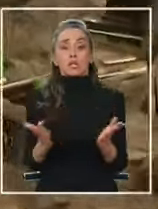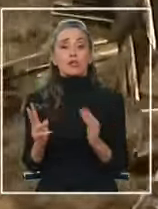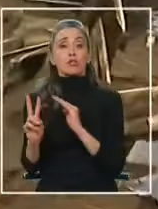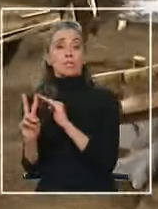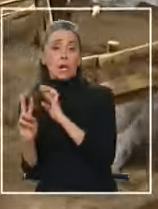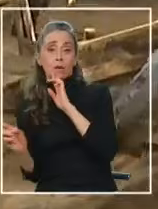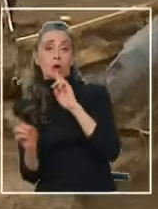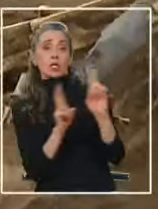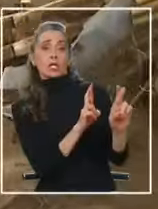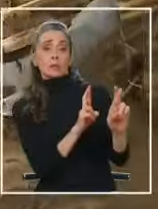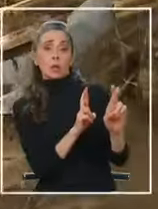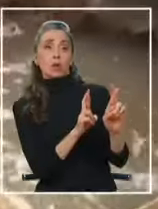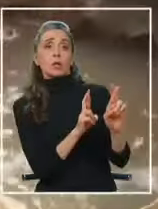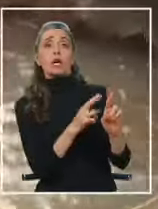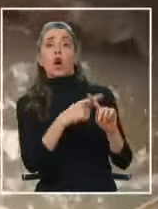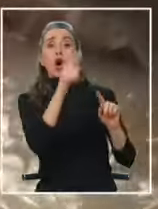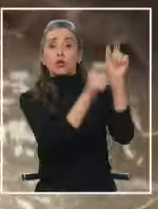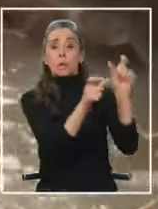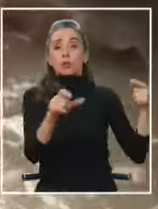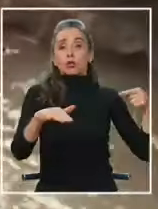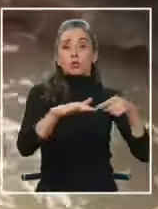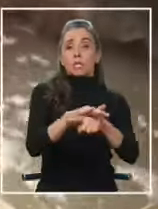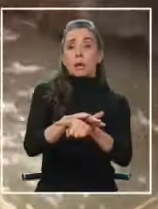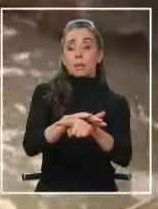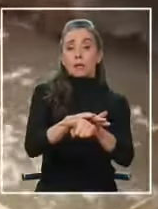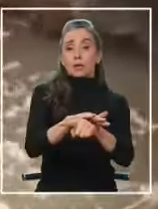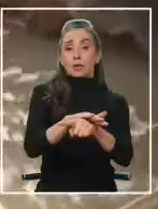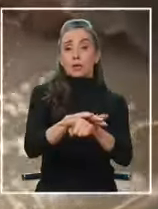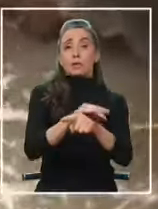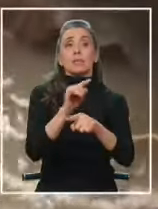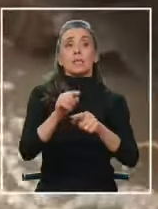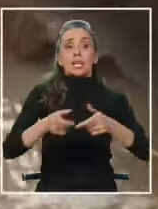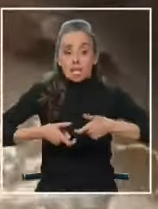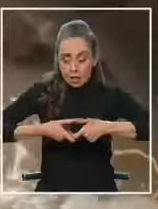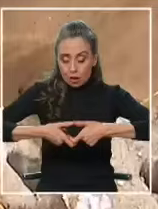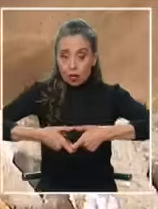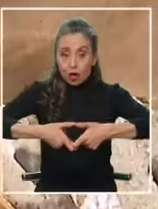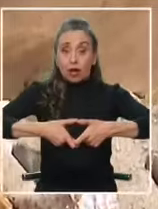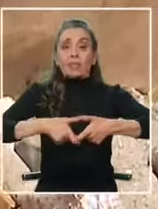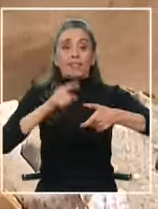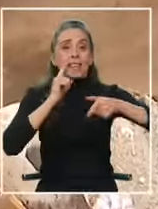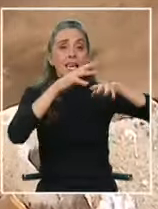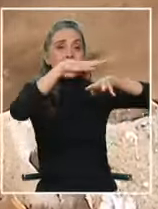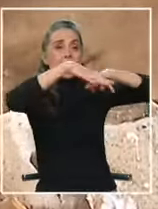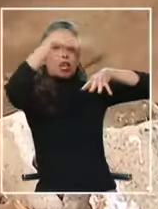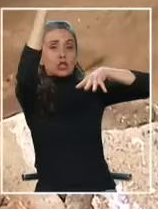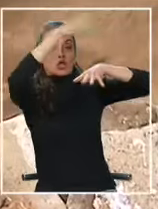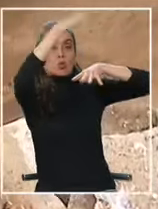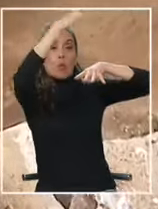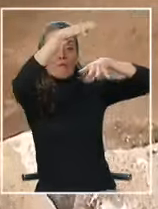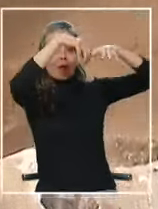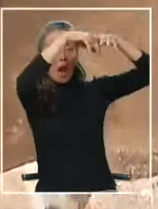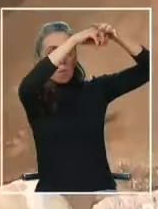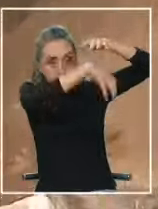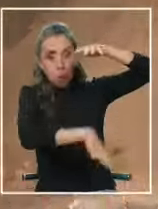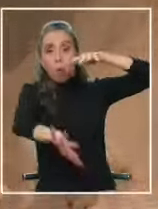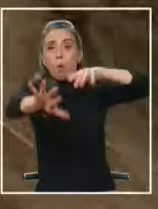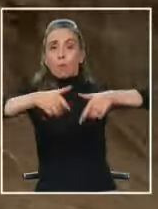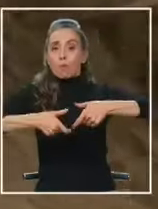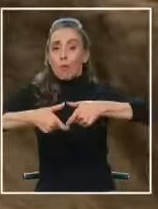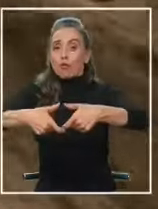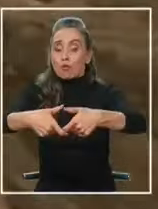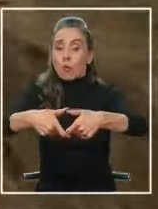su parte, acusa intervención de terceros en el manejo del colector. El regular lo vemos como mayormente intervenido,